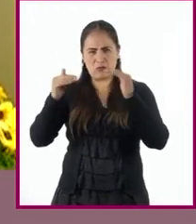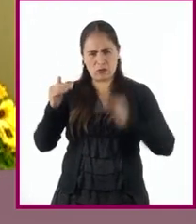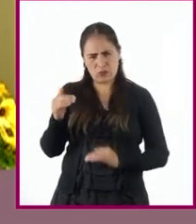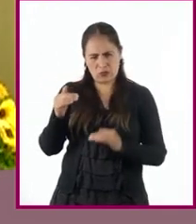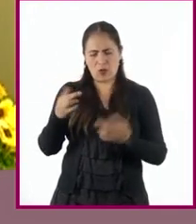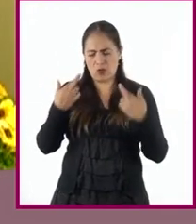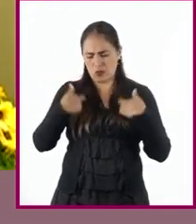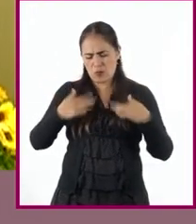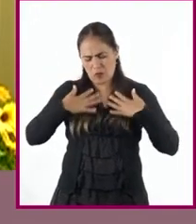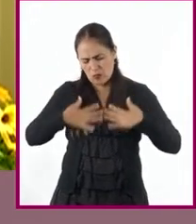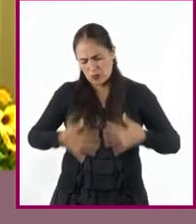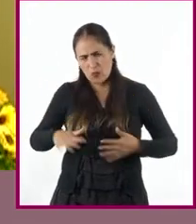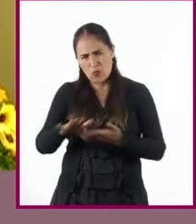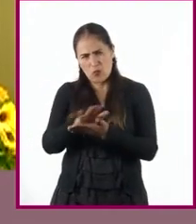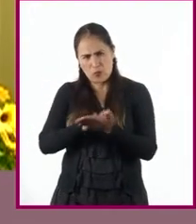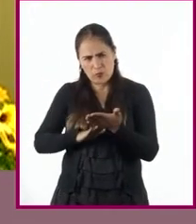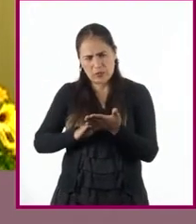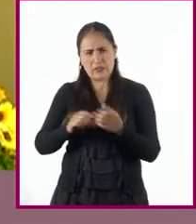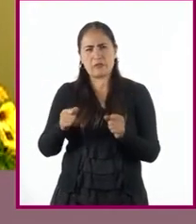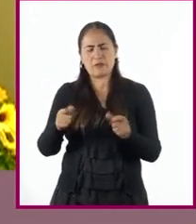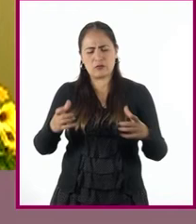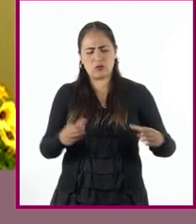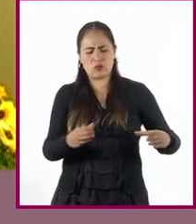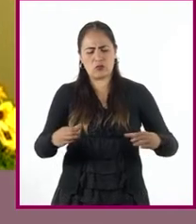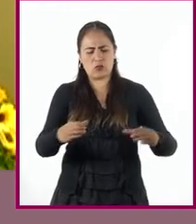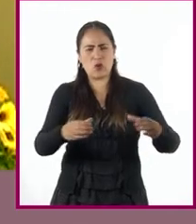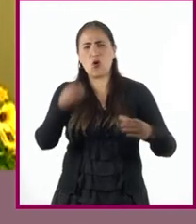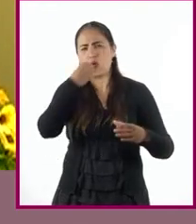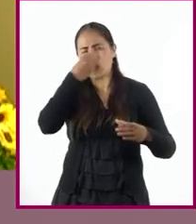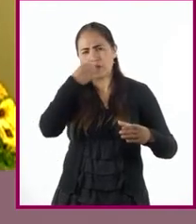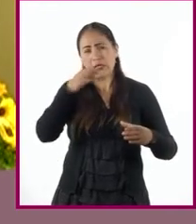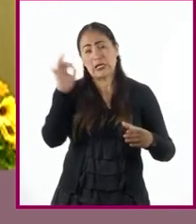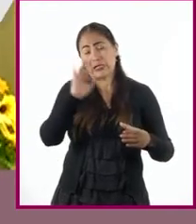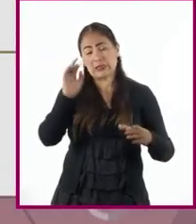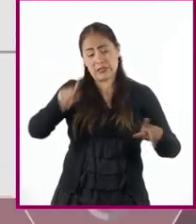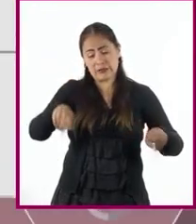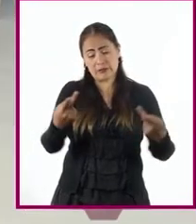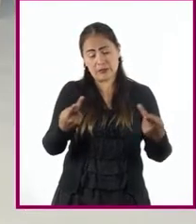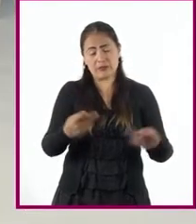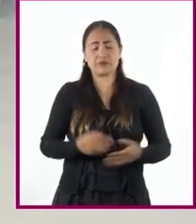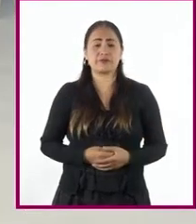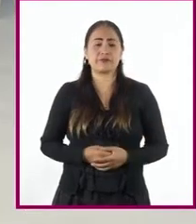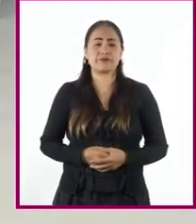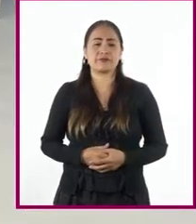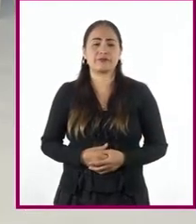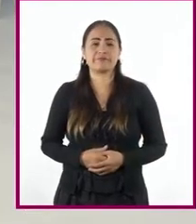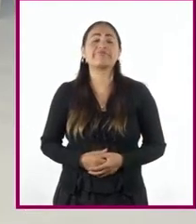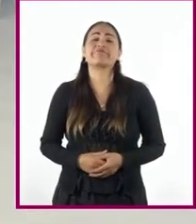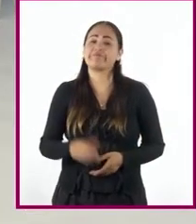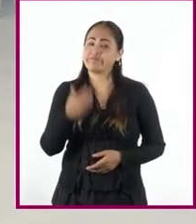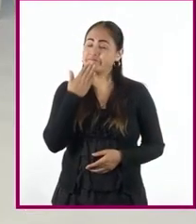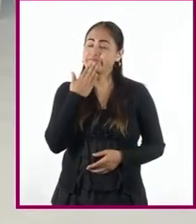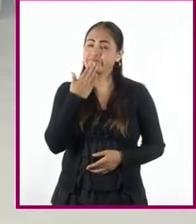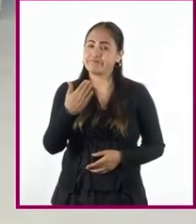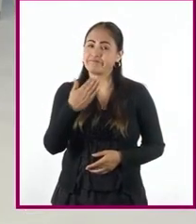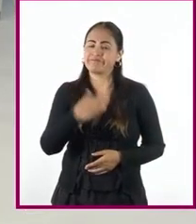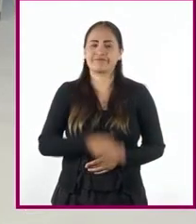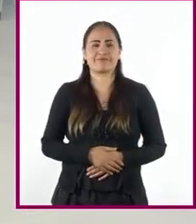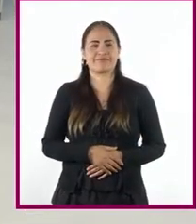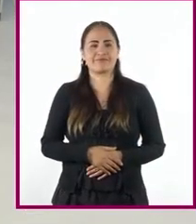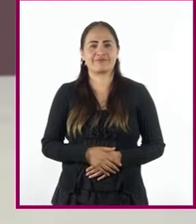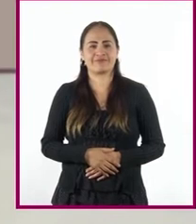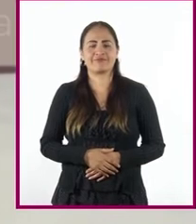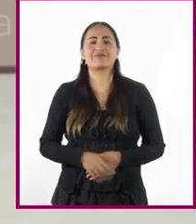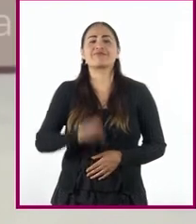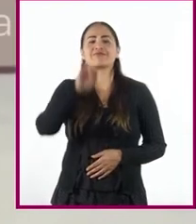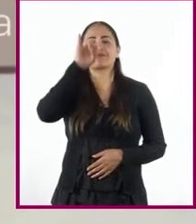viste ropa modesta y sostiene una enorme charola con alimentos que va a vender. Muy bien, Jan. Recordemos